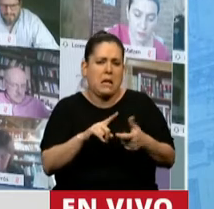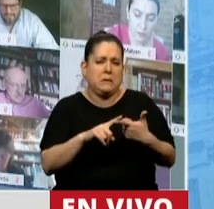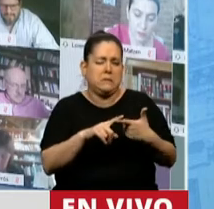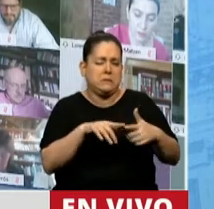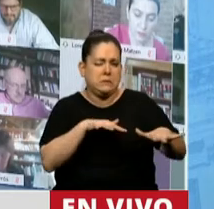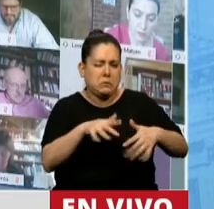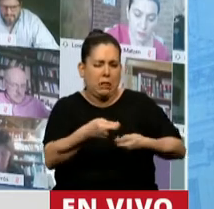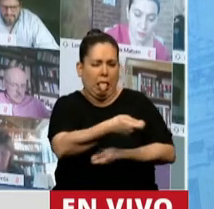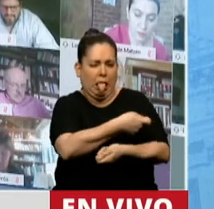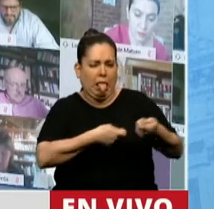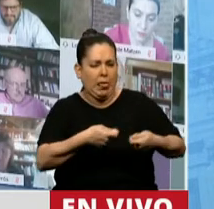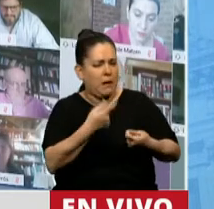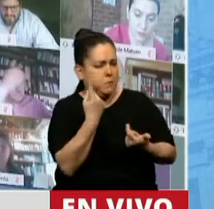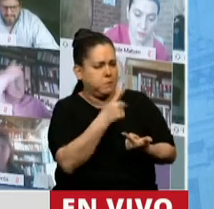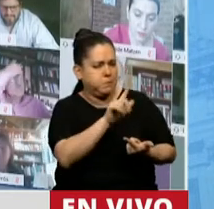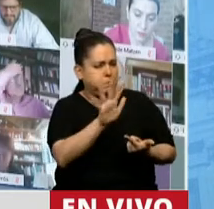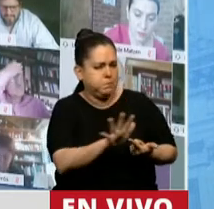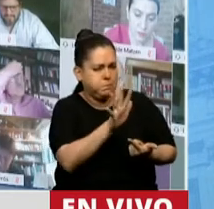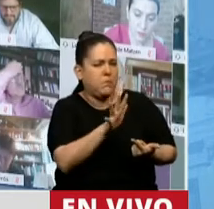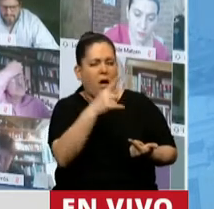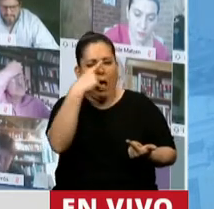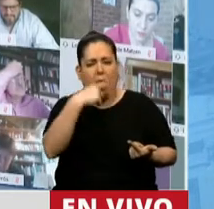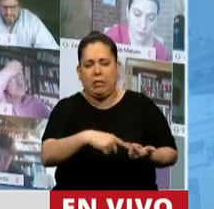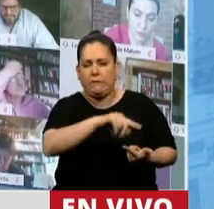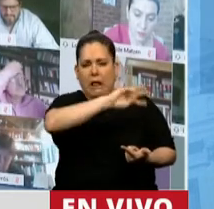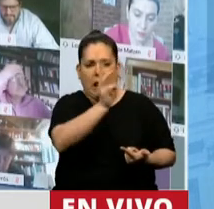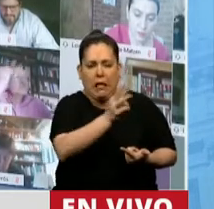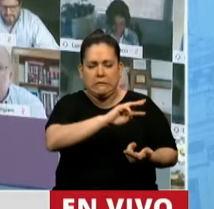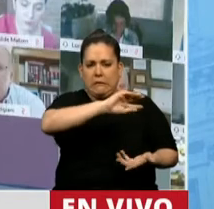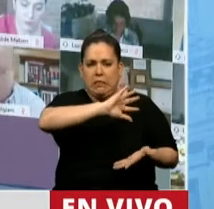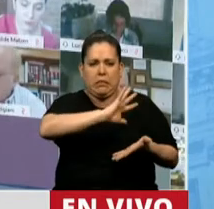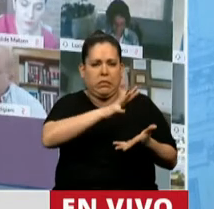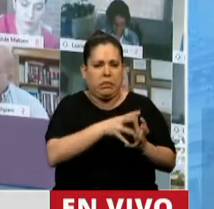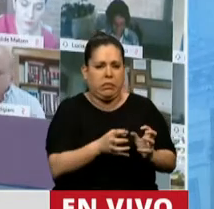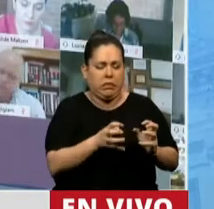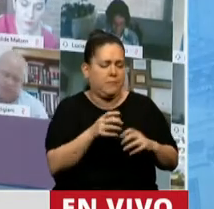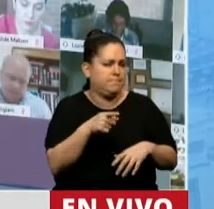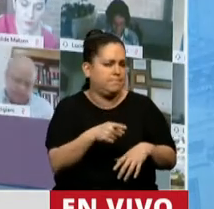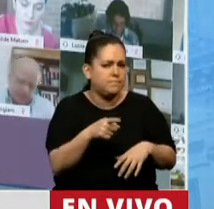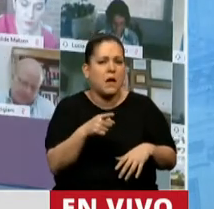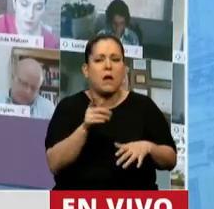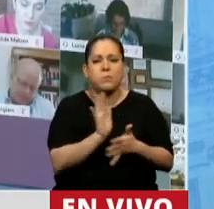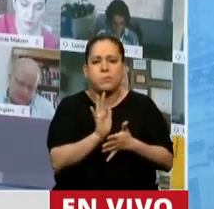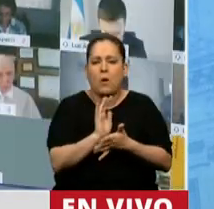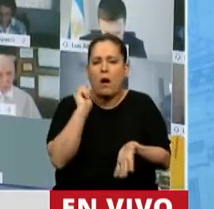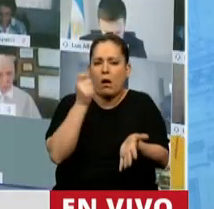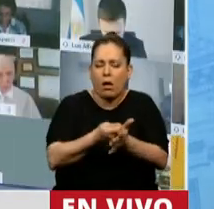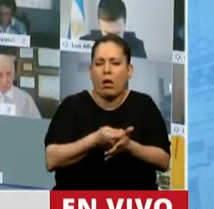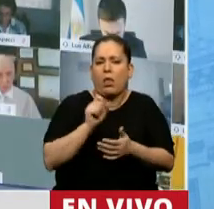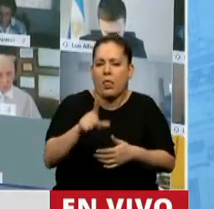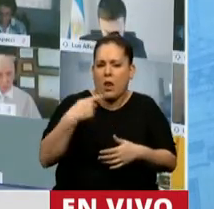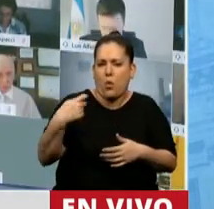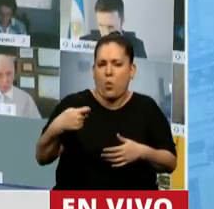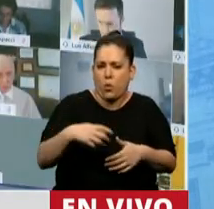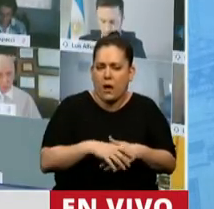maniobras, que lo dejaron prácticamente al borde del quebranto, como la denominada reparación histórica para los jubilados.